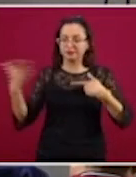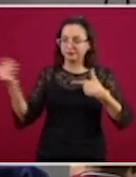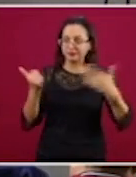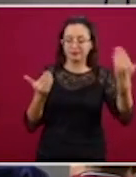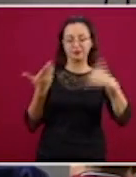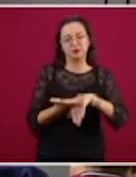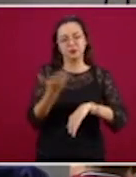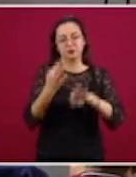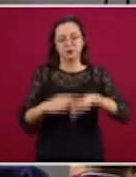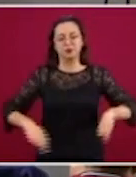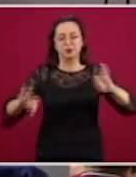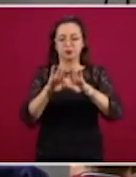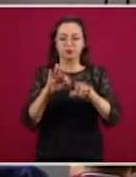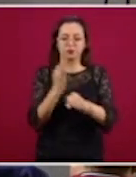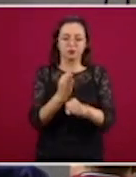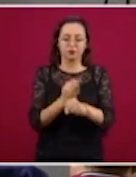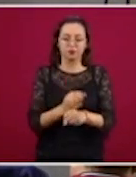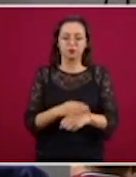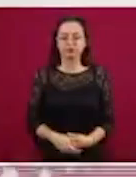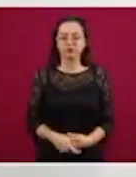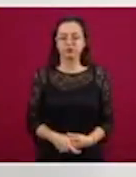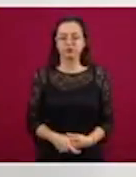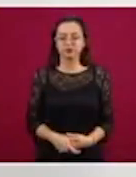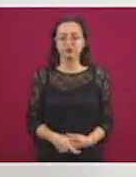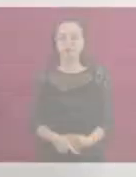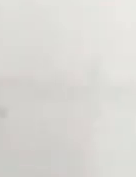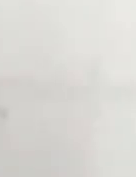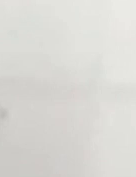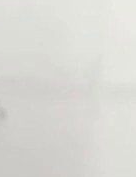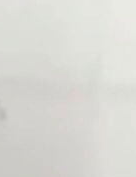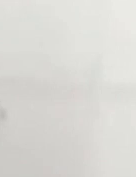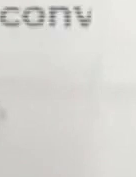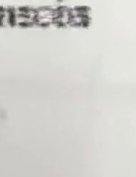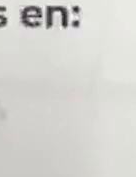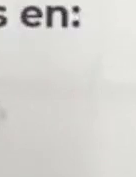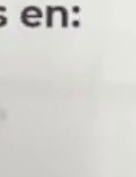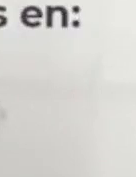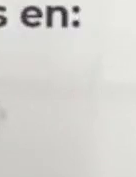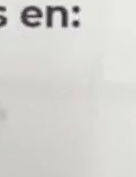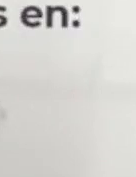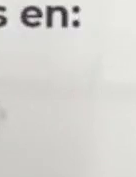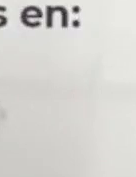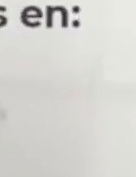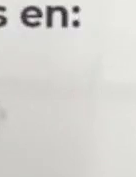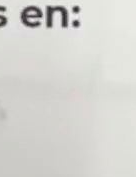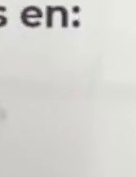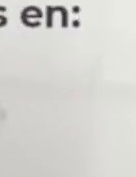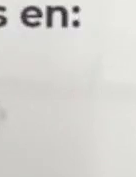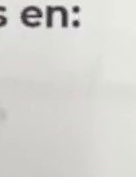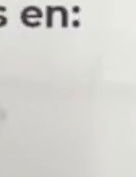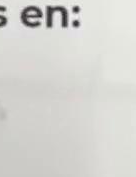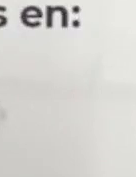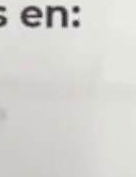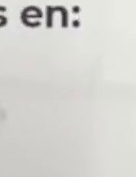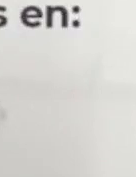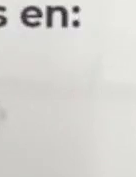tan importante en estos momentos para nuestro país. Por favor. Para la atención del COVID-19, el Instituto de Salud para el Bienestar convoca a